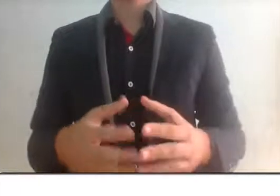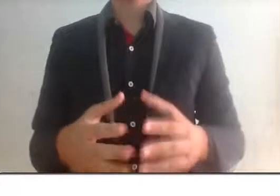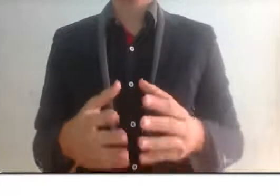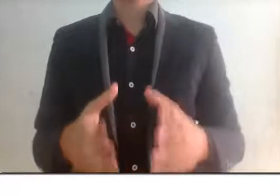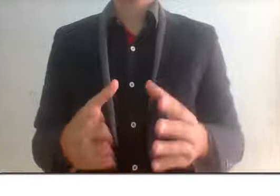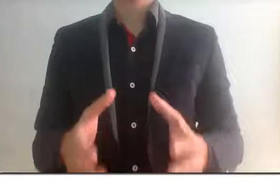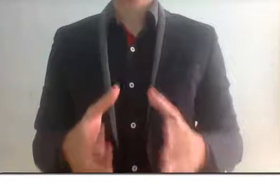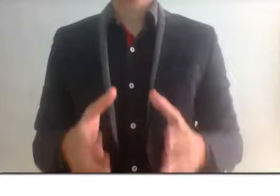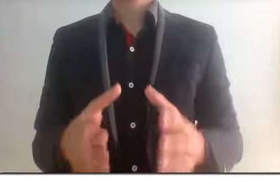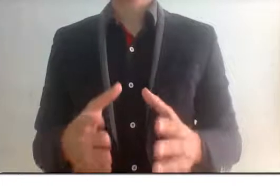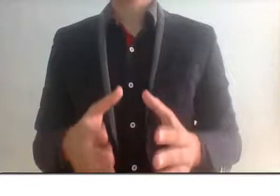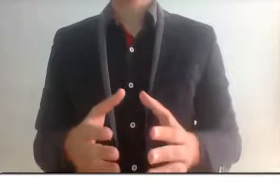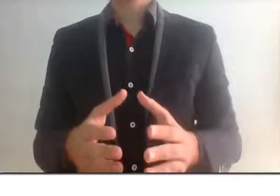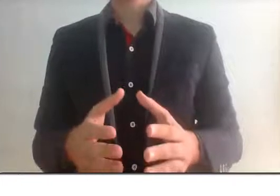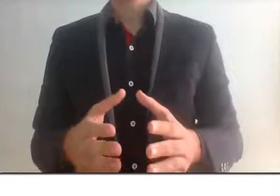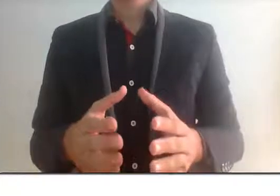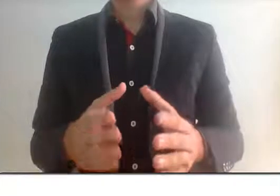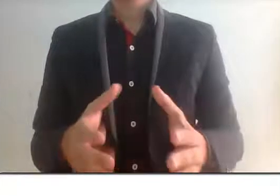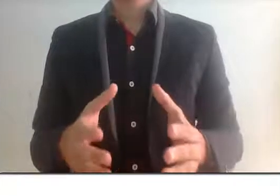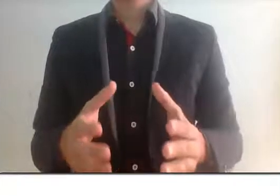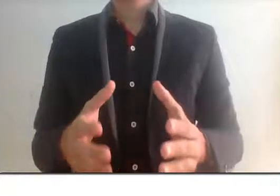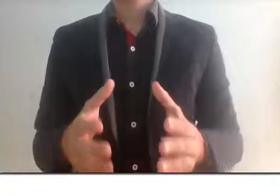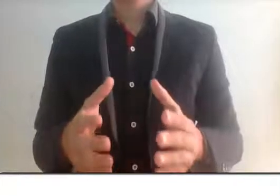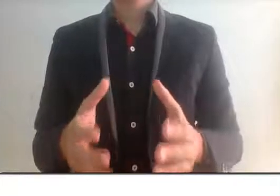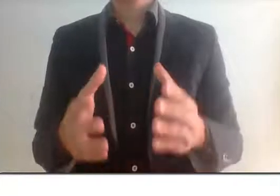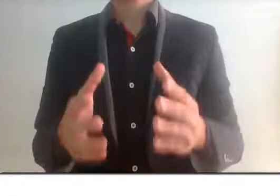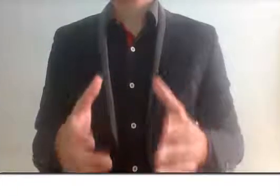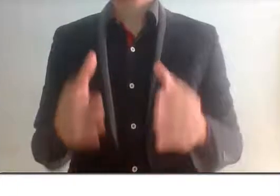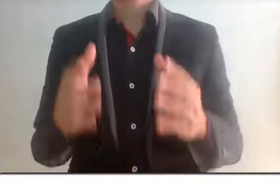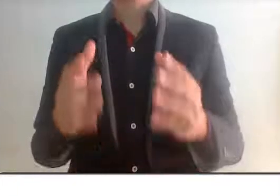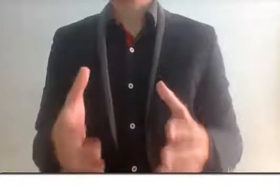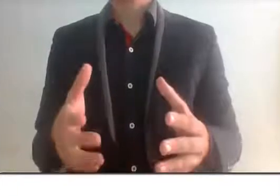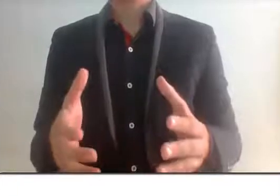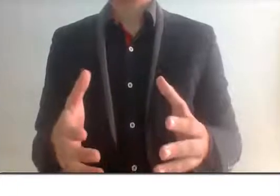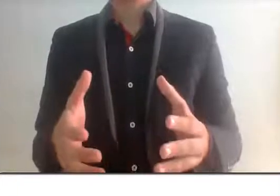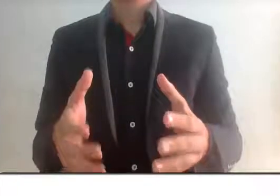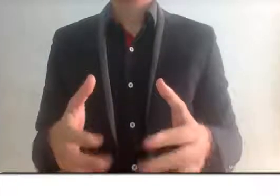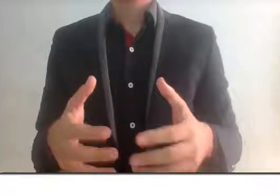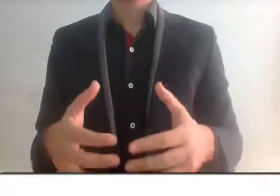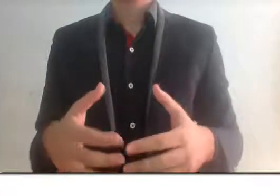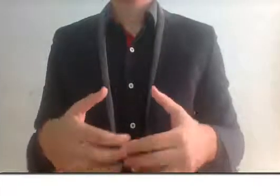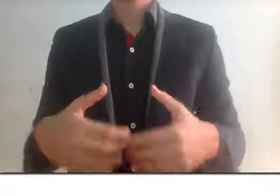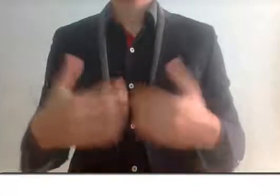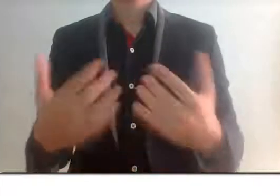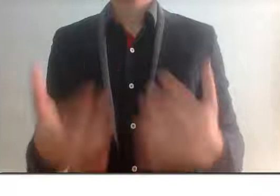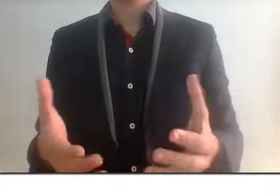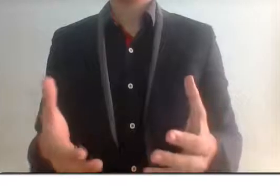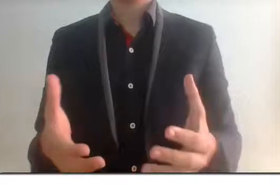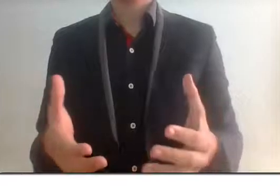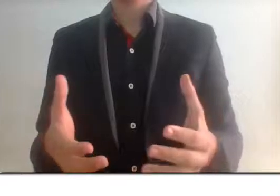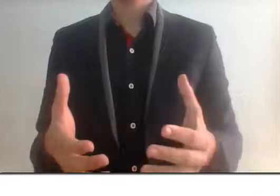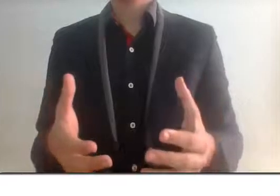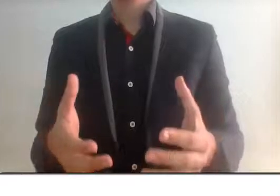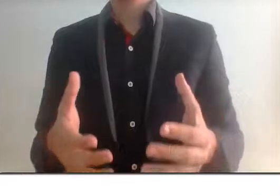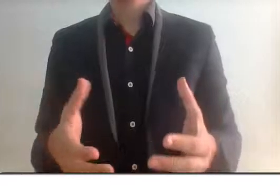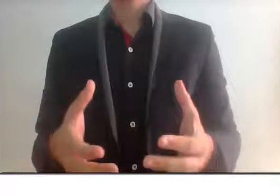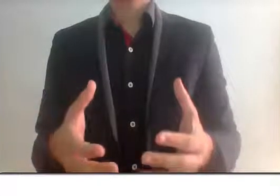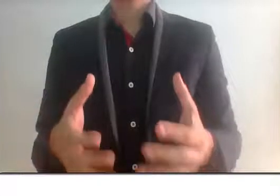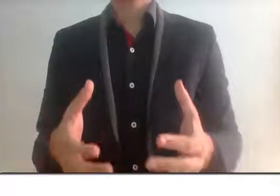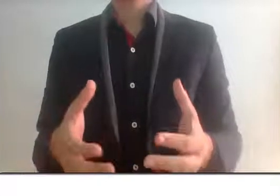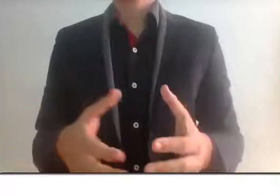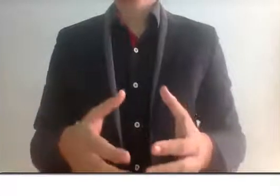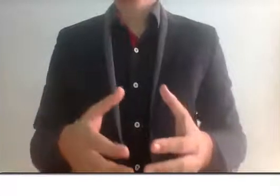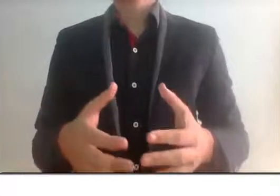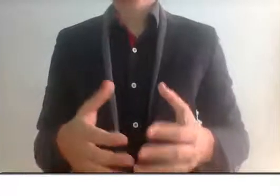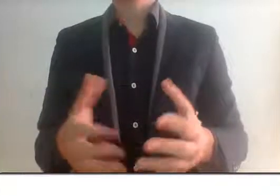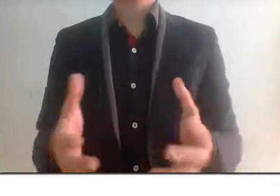aquí es muy importante destacar algo, una persona se tiene que enfocar en sus estudios, si realmente queremos buenos profesionistas, si unas